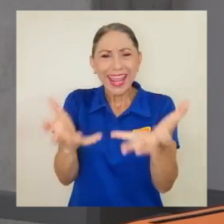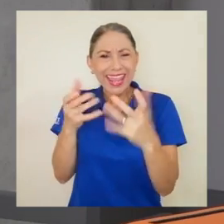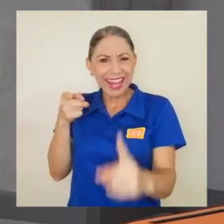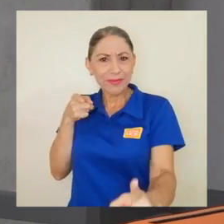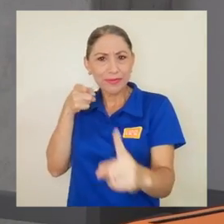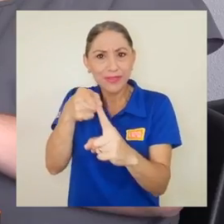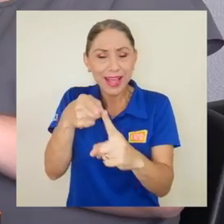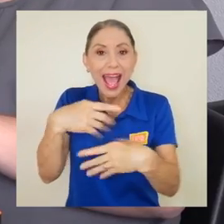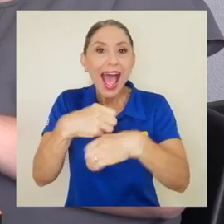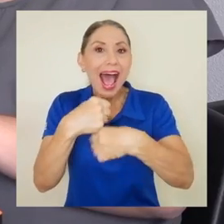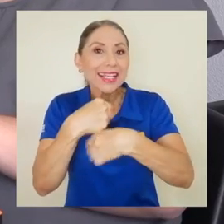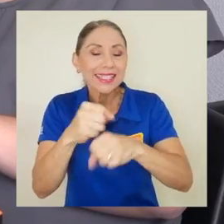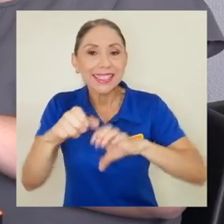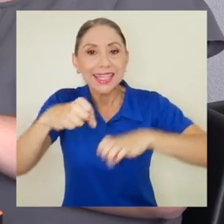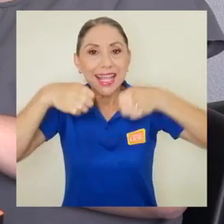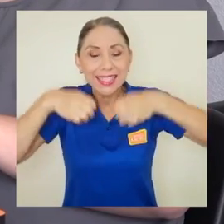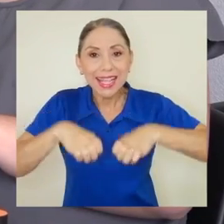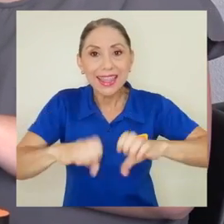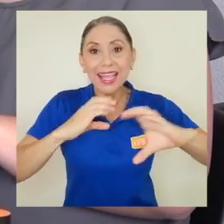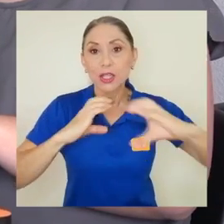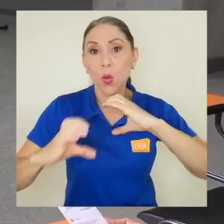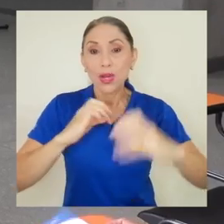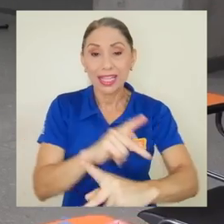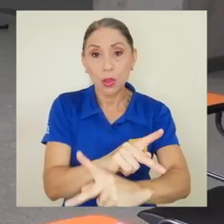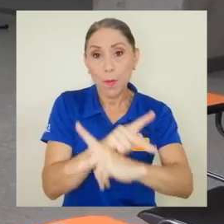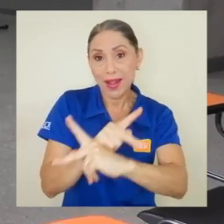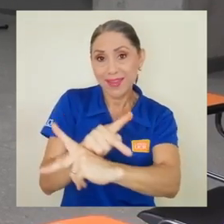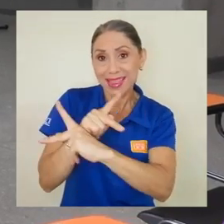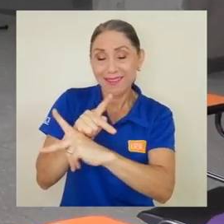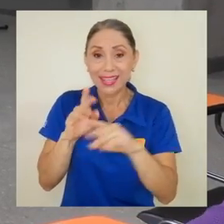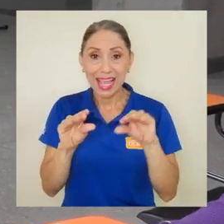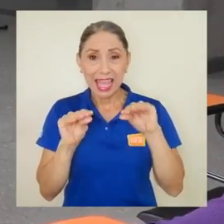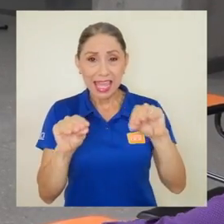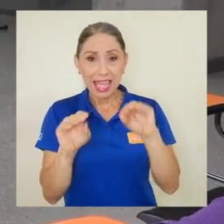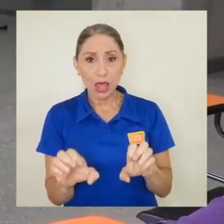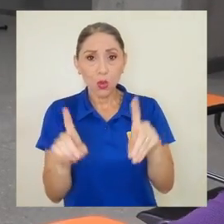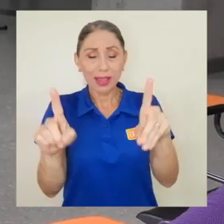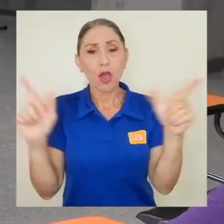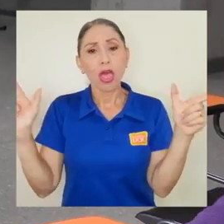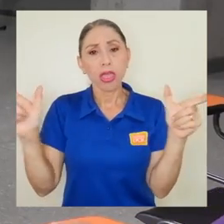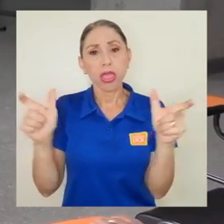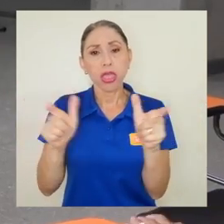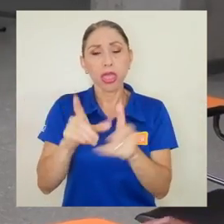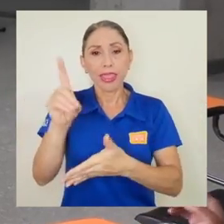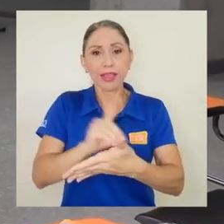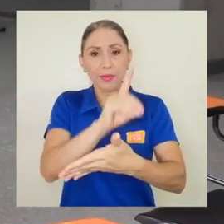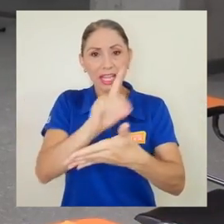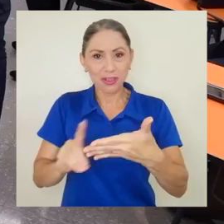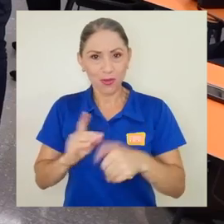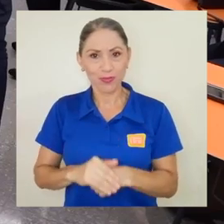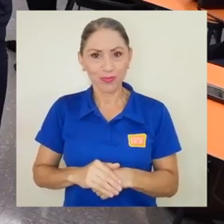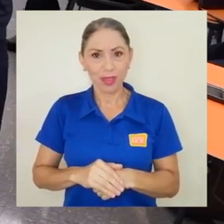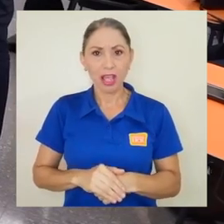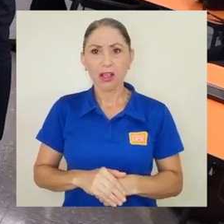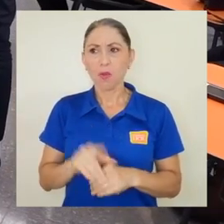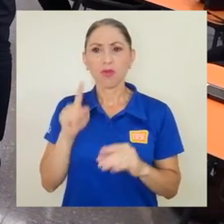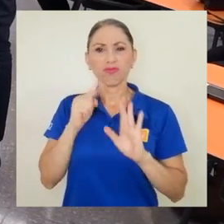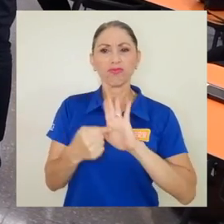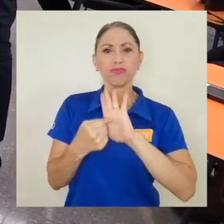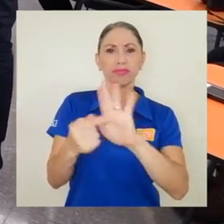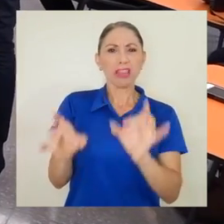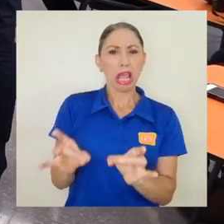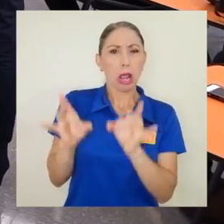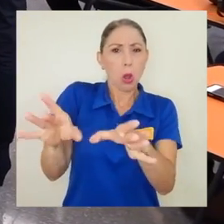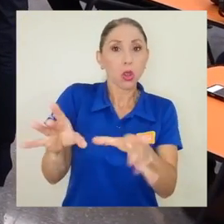buscará la creación de estrategias de comunicación preventivas y educativas para disminuir la discriminación, los discursos de